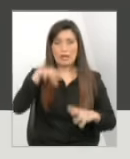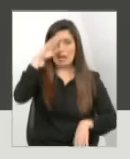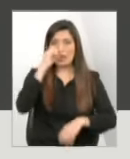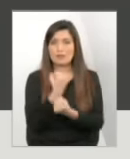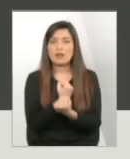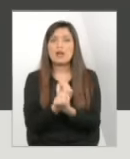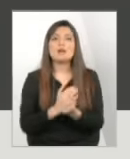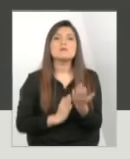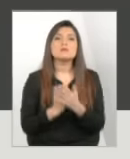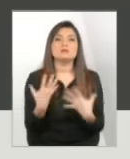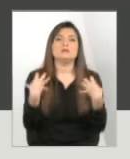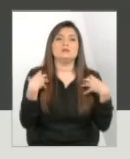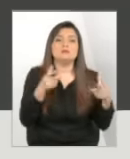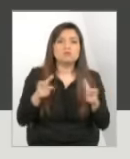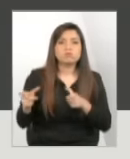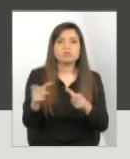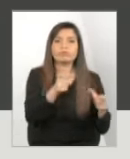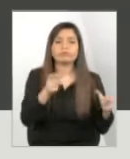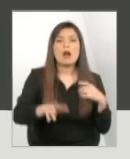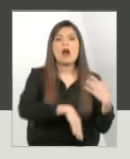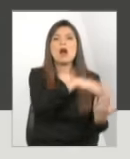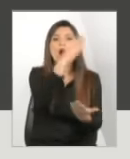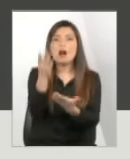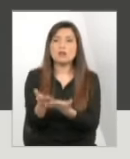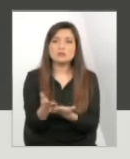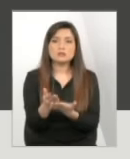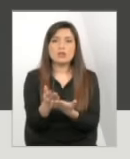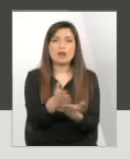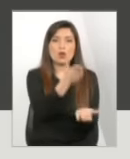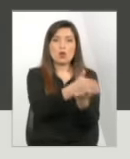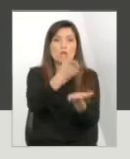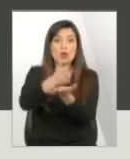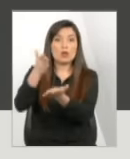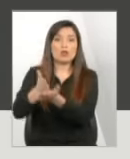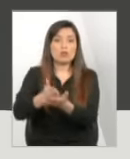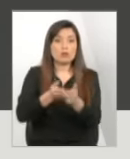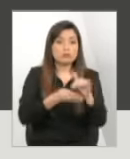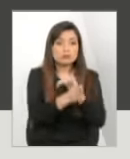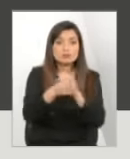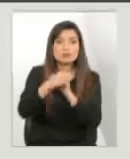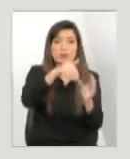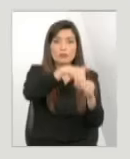resguardo del orden público hasta el término de las funciones de los colegios escrutadores